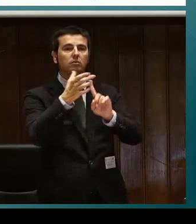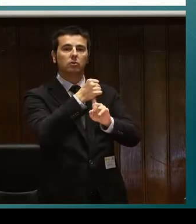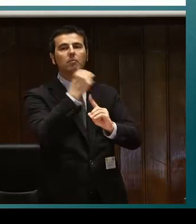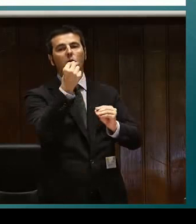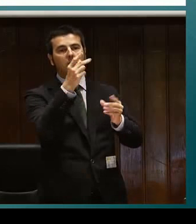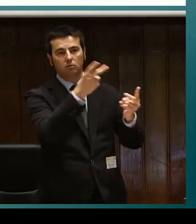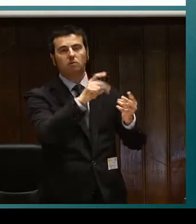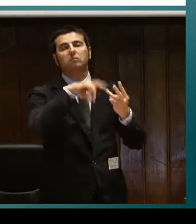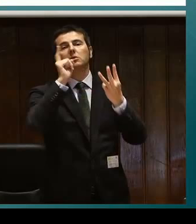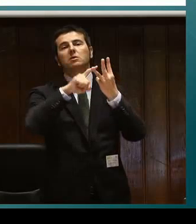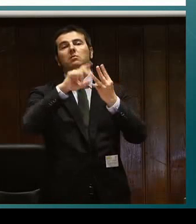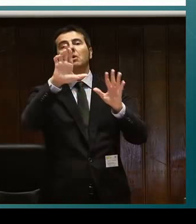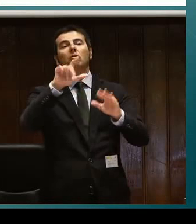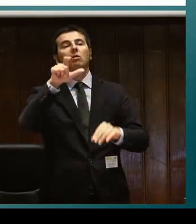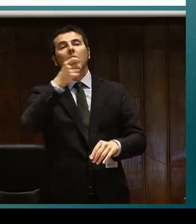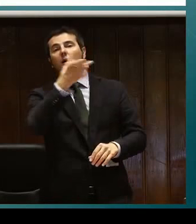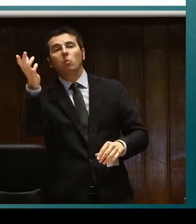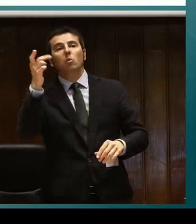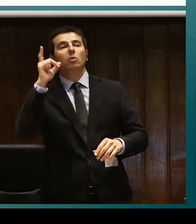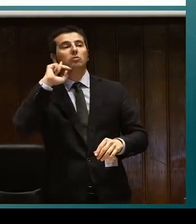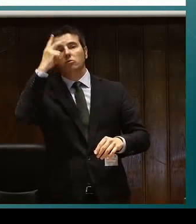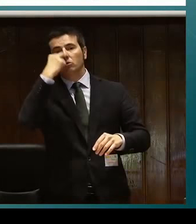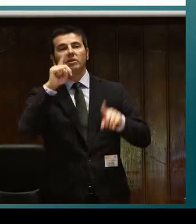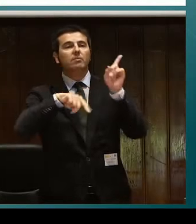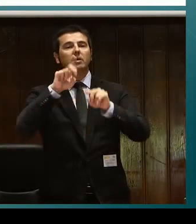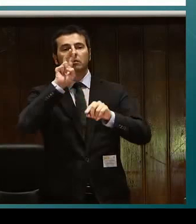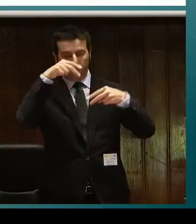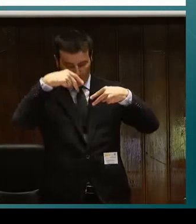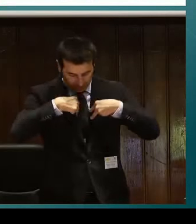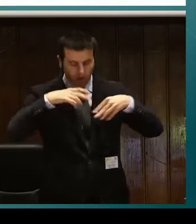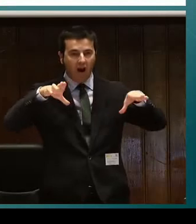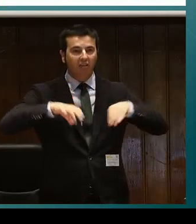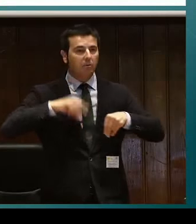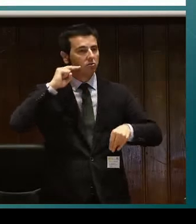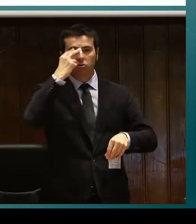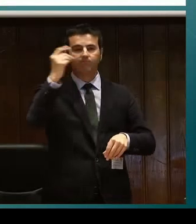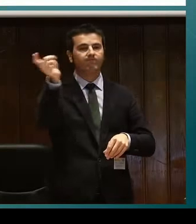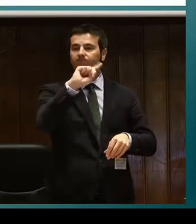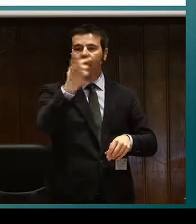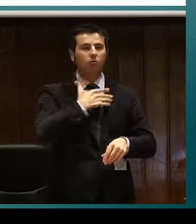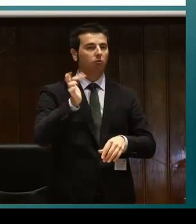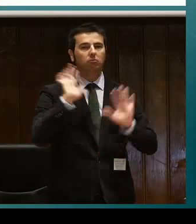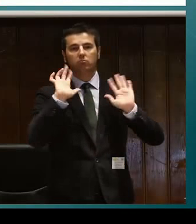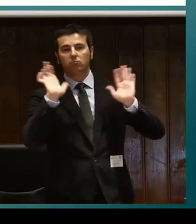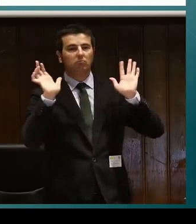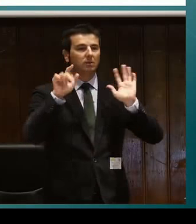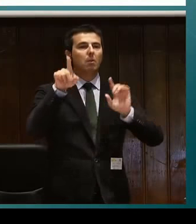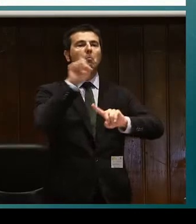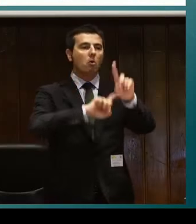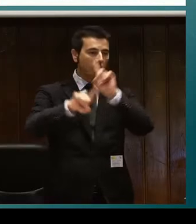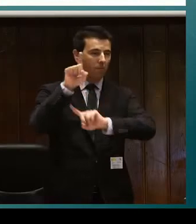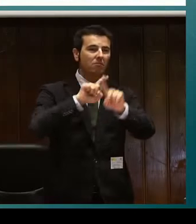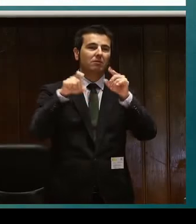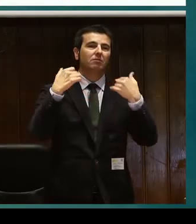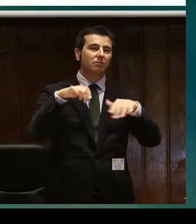atendiendo a las personas sordociegas y a sus familias que tengan problemas en la comunicación o en el entorno familiar o aquellas personas